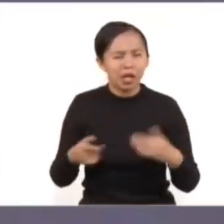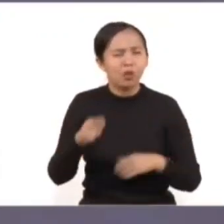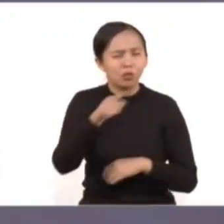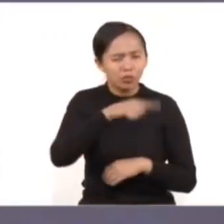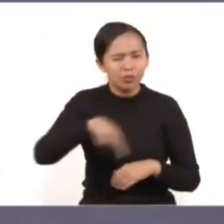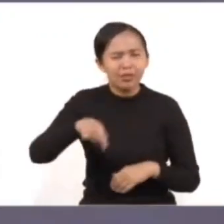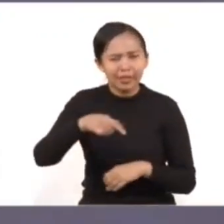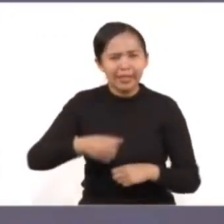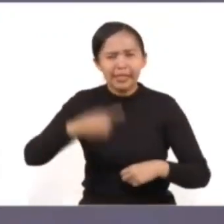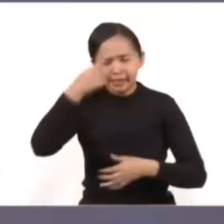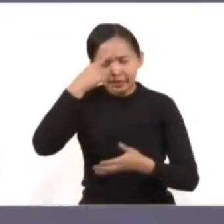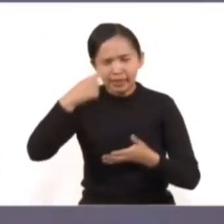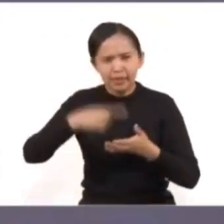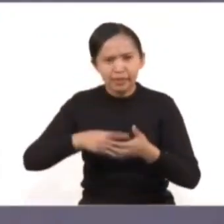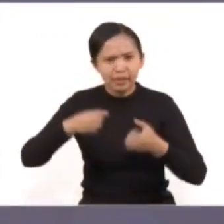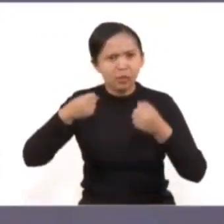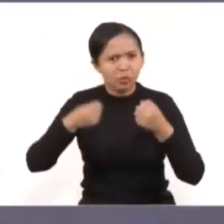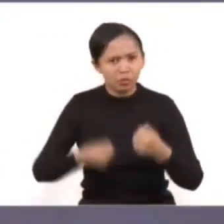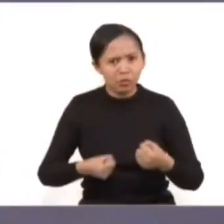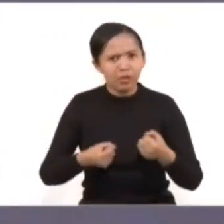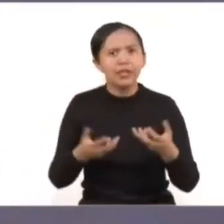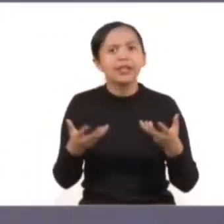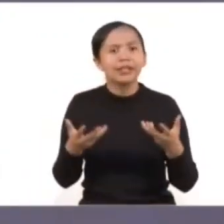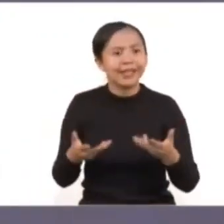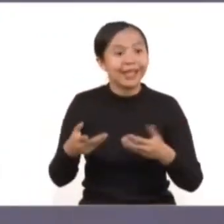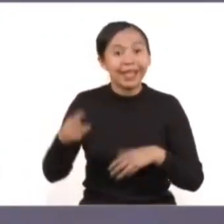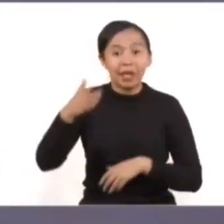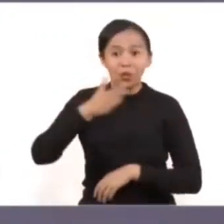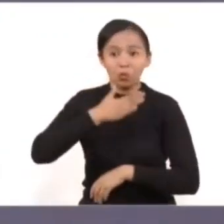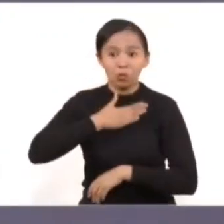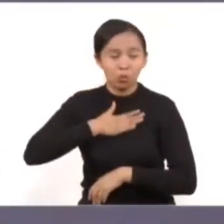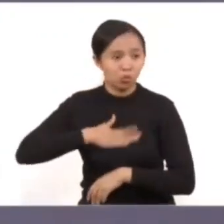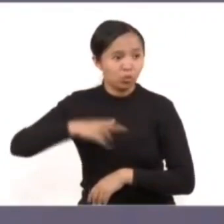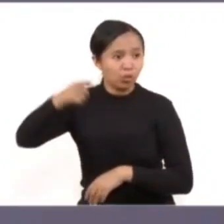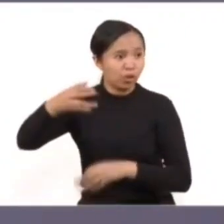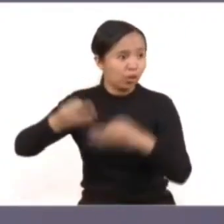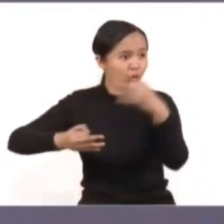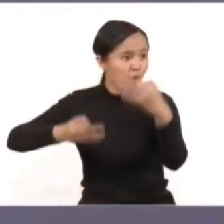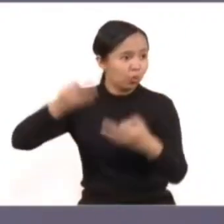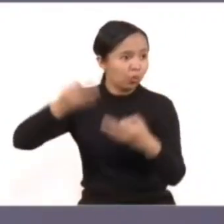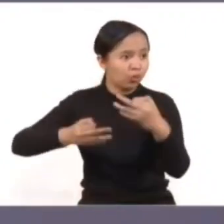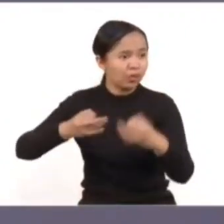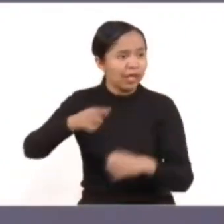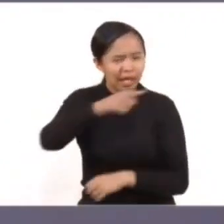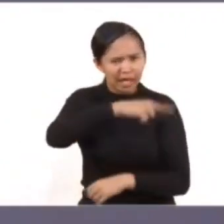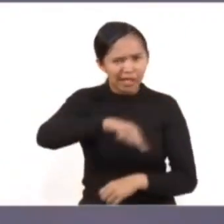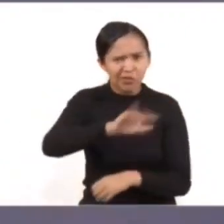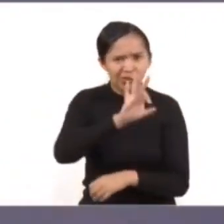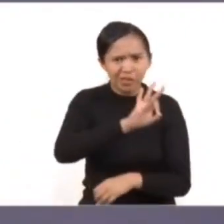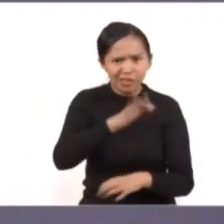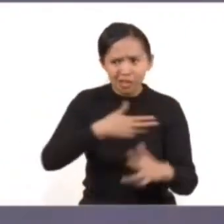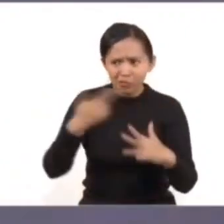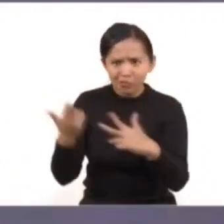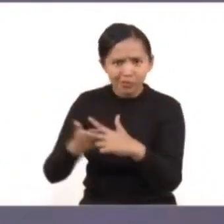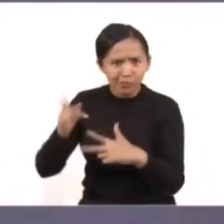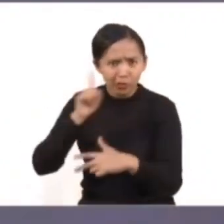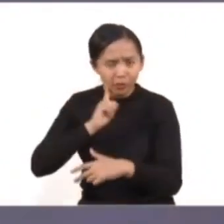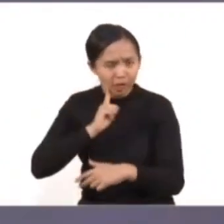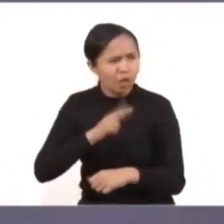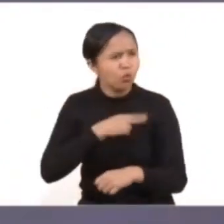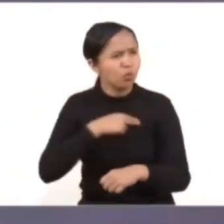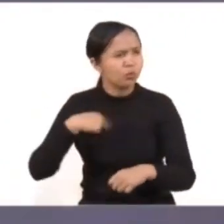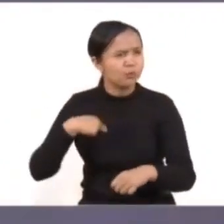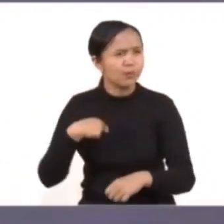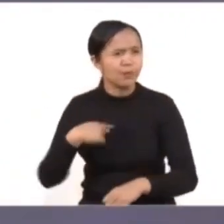forma de escapar a la acción de la justicia para quien prive de la vida a una mujer. Los vamos a encontrar